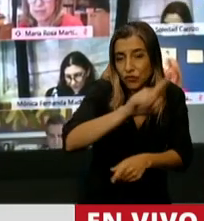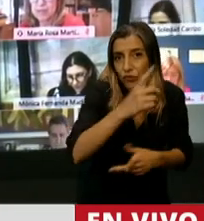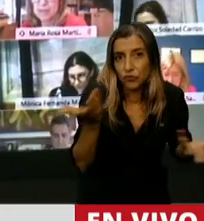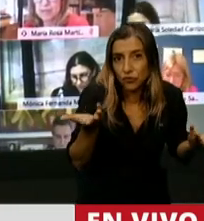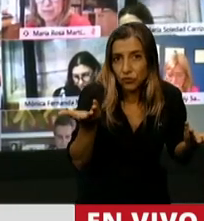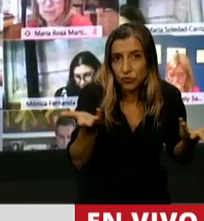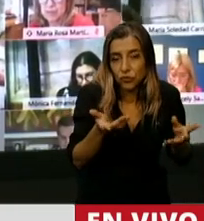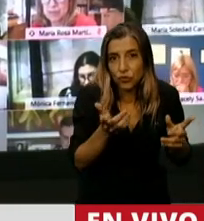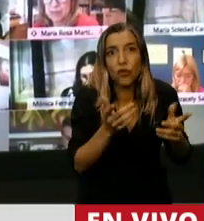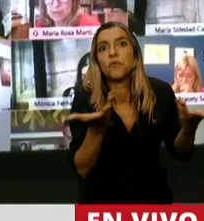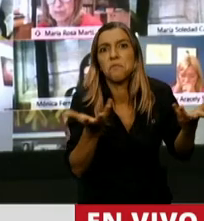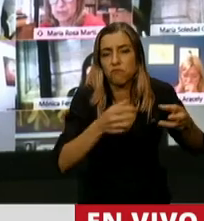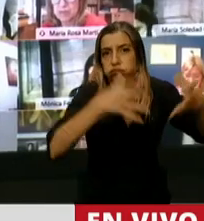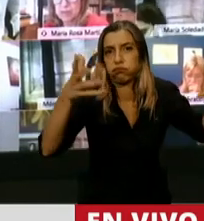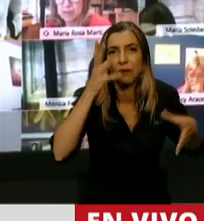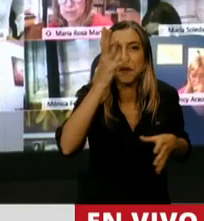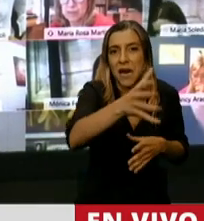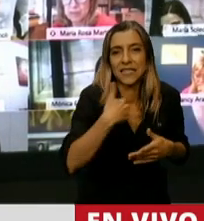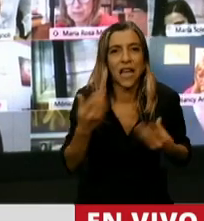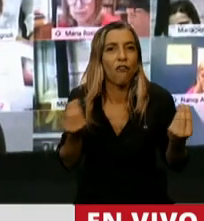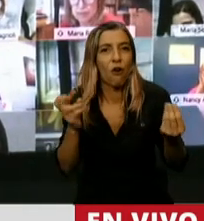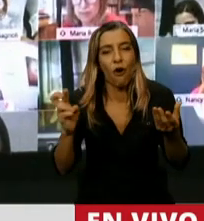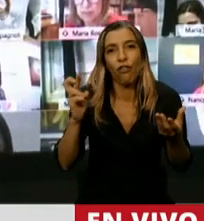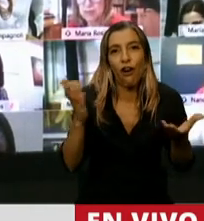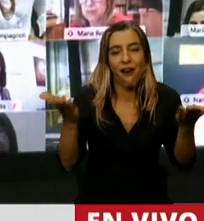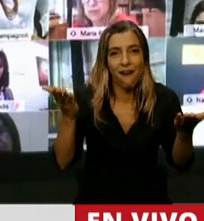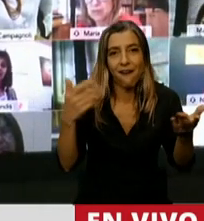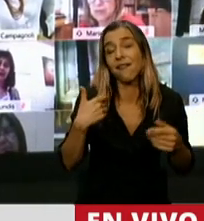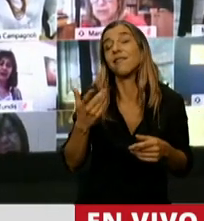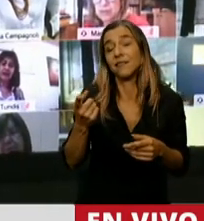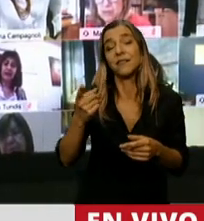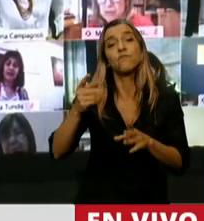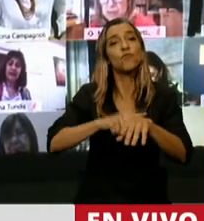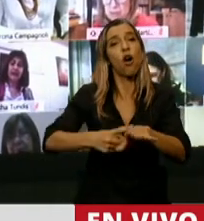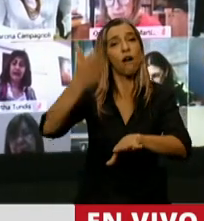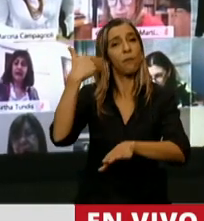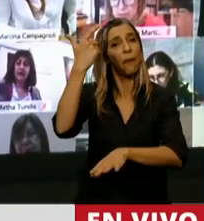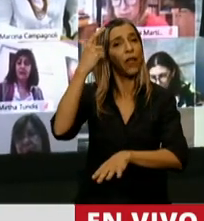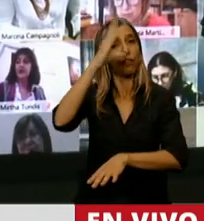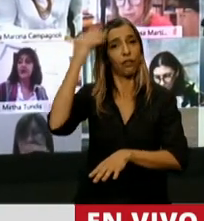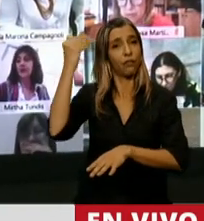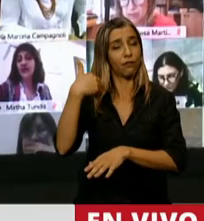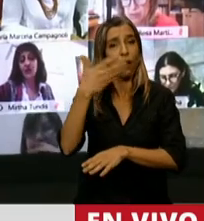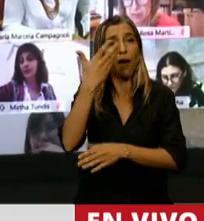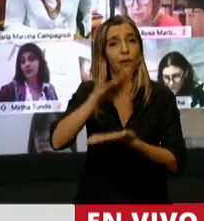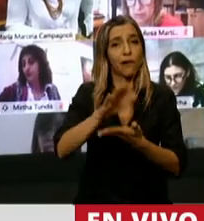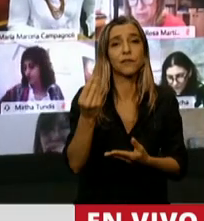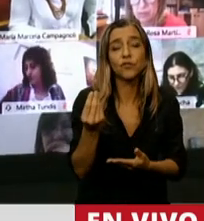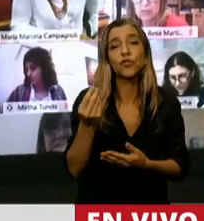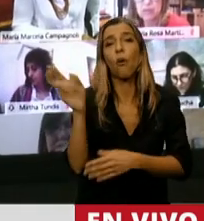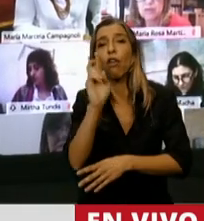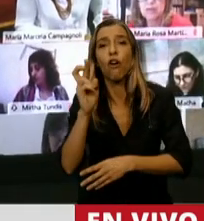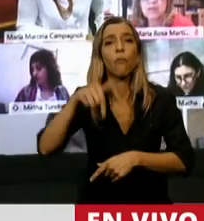Kirchner, con una salvedad, y con otro término, Presidente, cuando Cristina Kirchner habla del problema de la